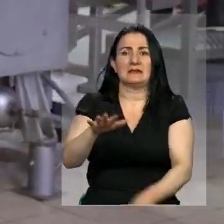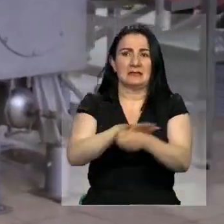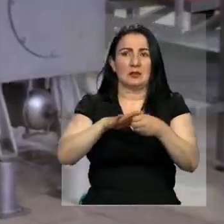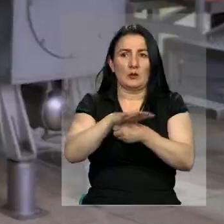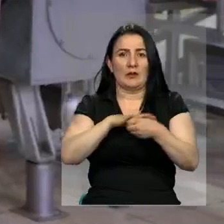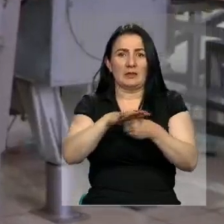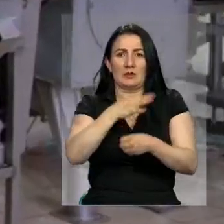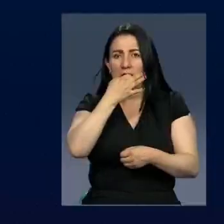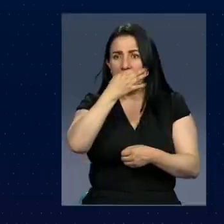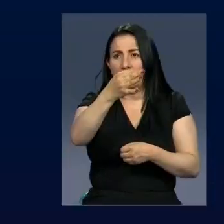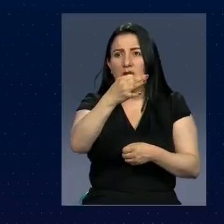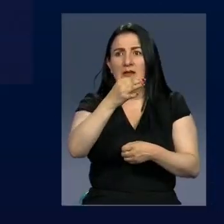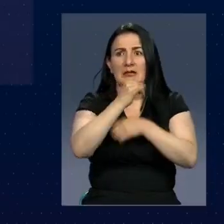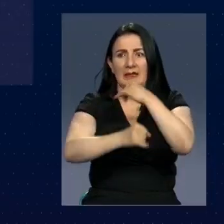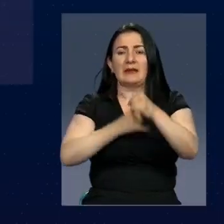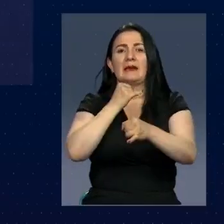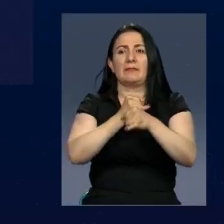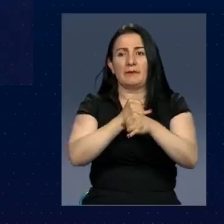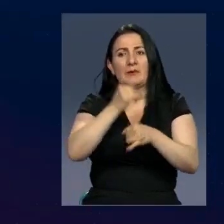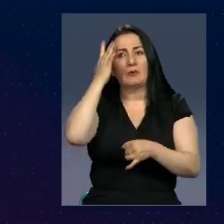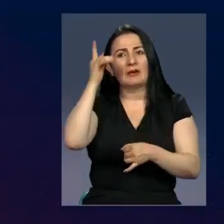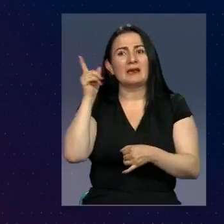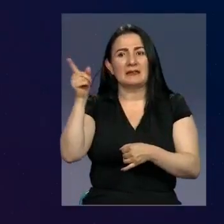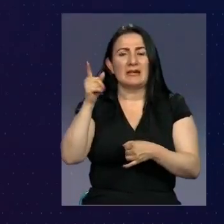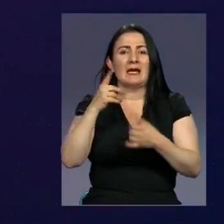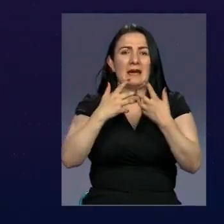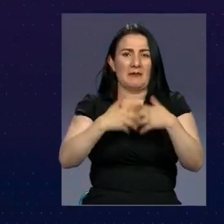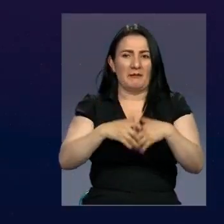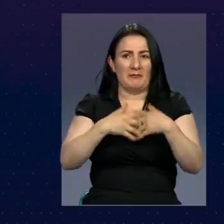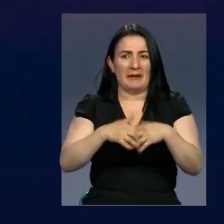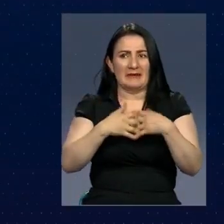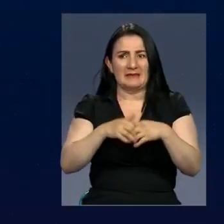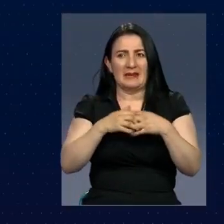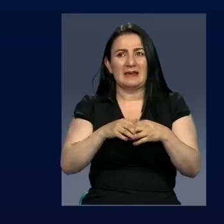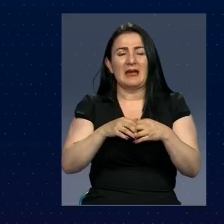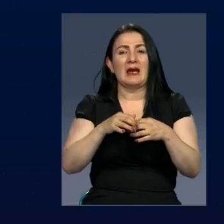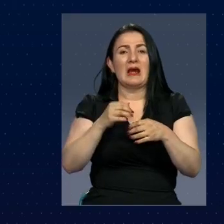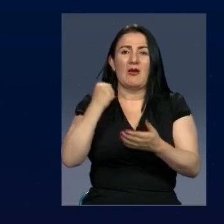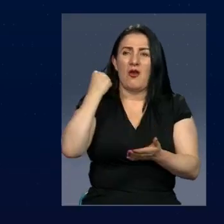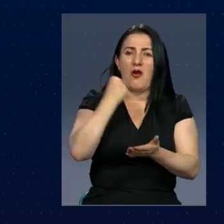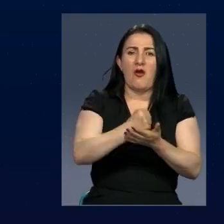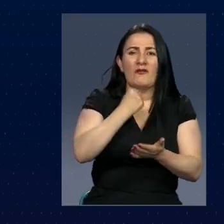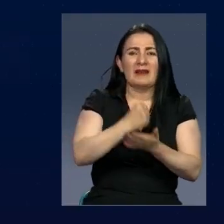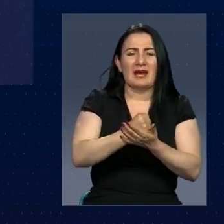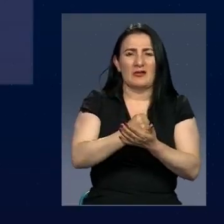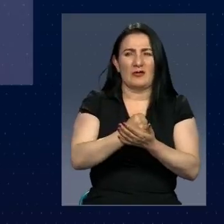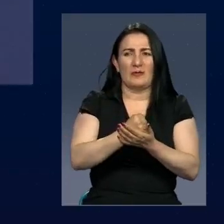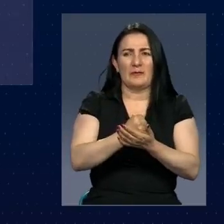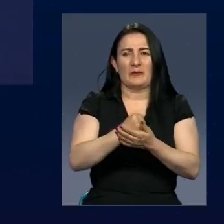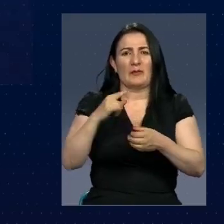haciendo la denuncia nacional e internacional porque esta empresa, si está internacional, nos obligando a